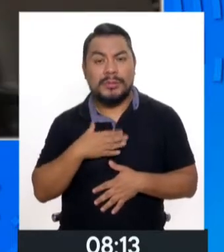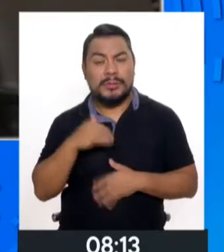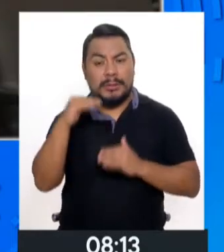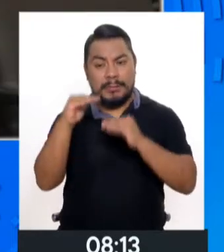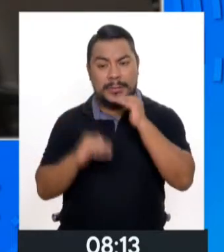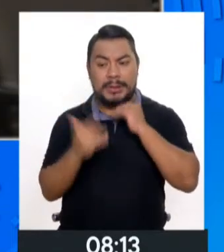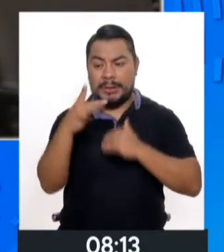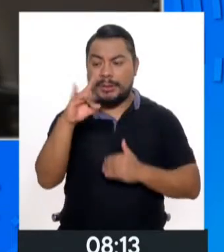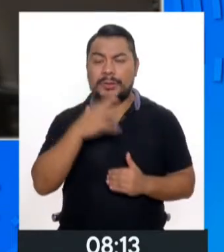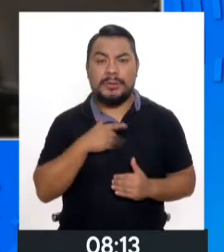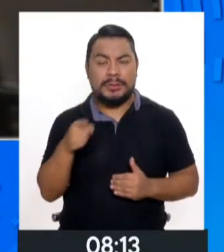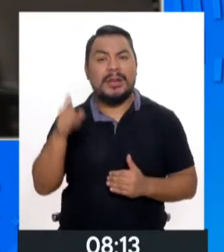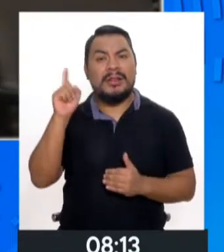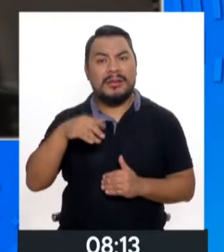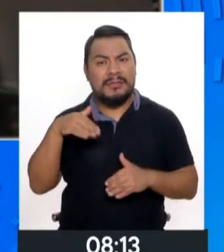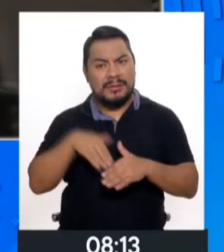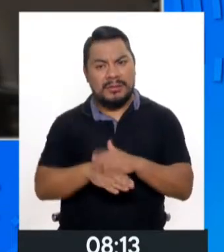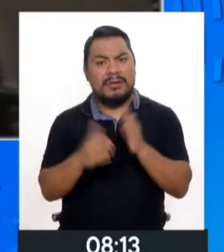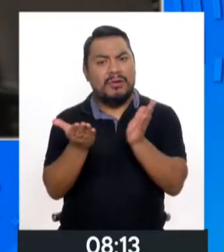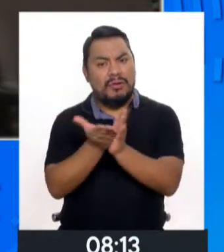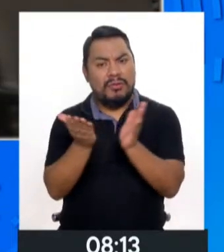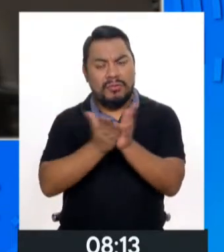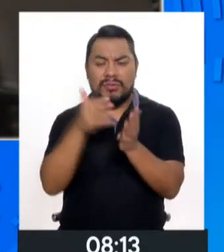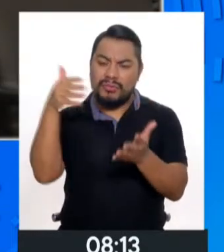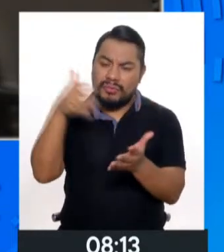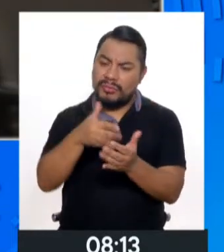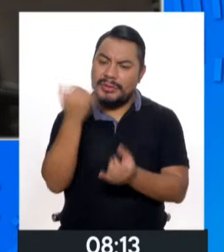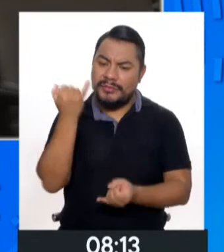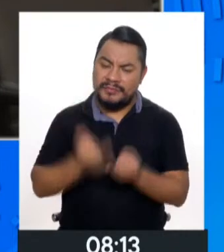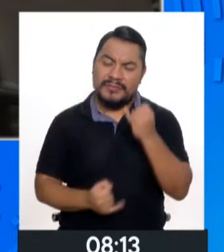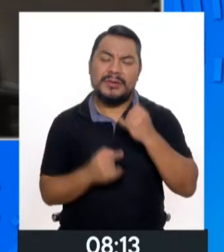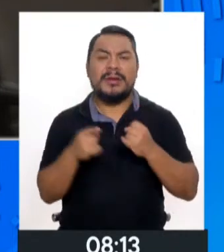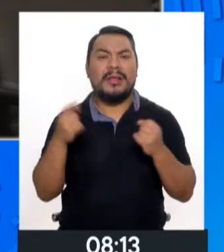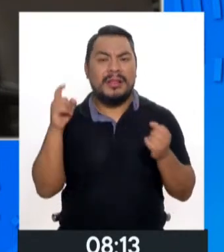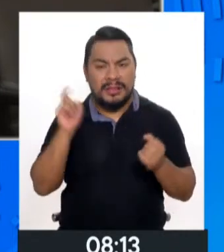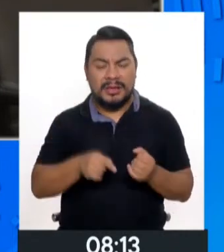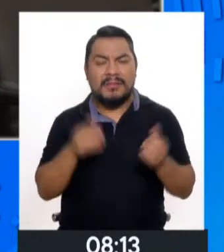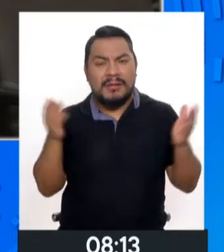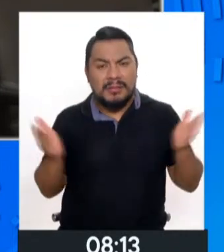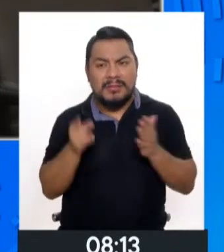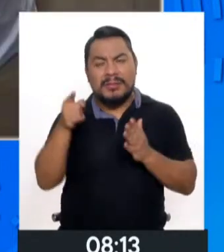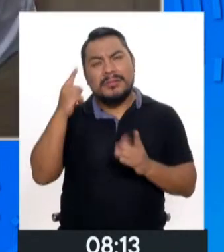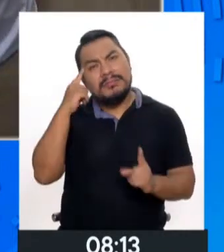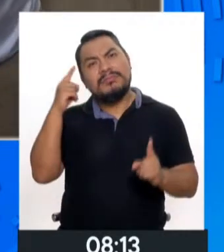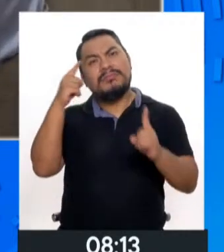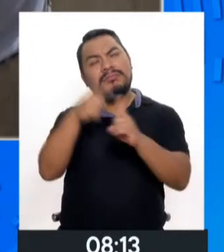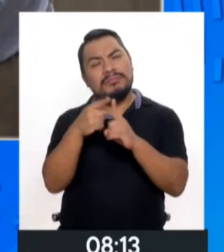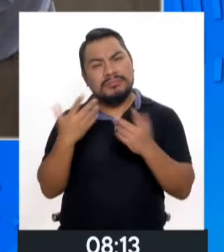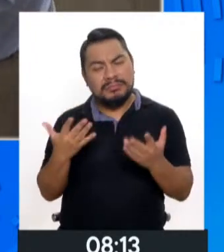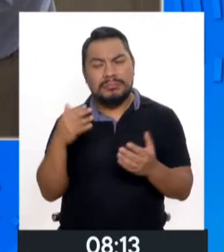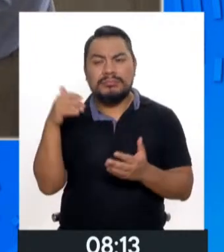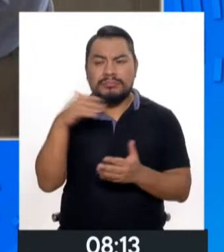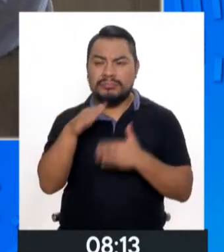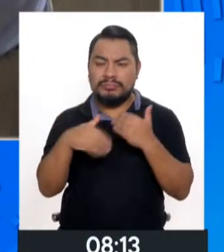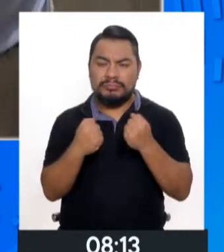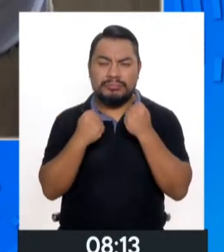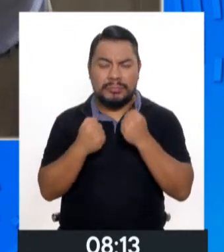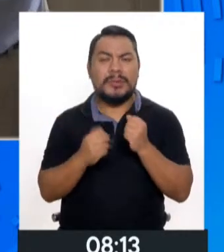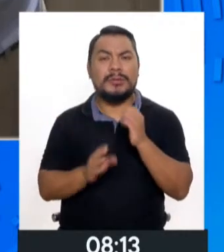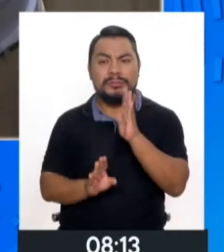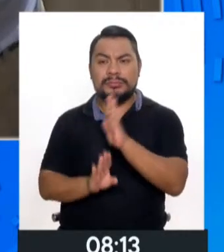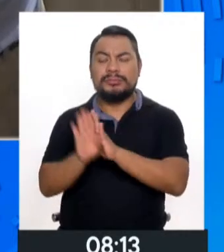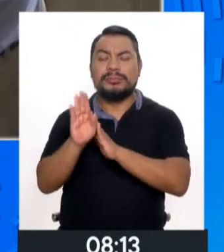de 18 años deben estar en las escuelas, deben terminar sus estudios, debe forjarse un sueldo que pueda tener un